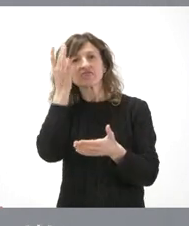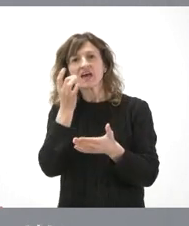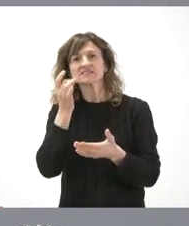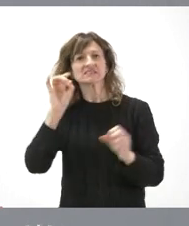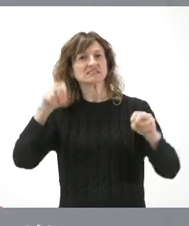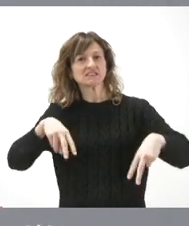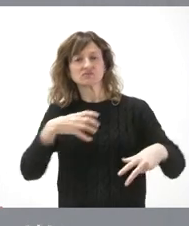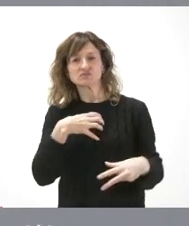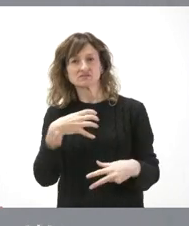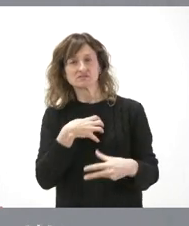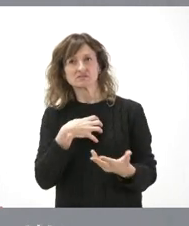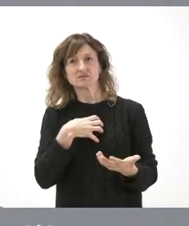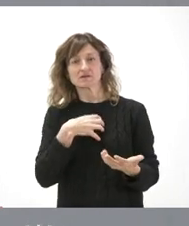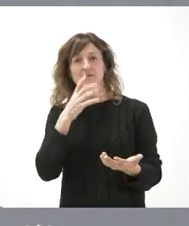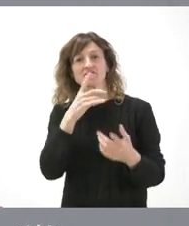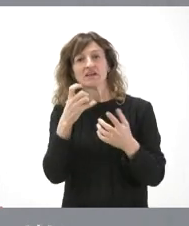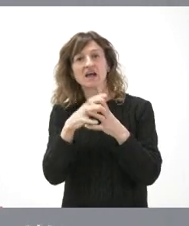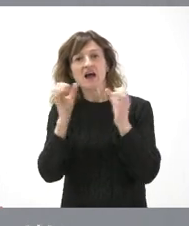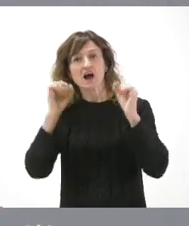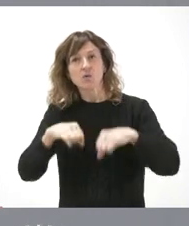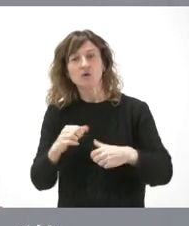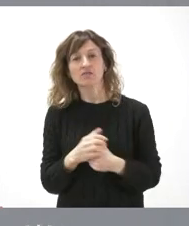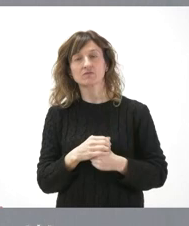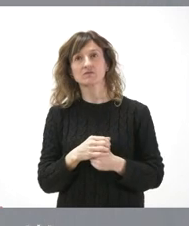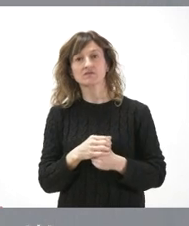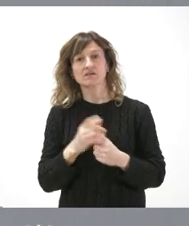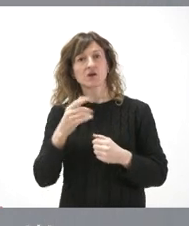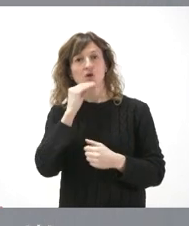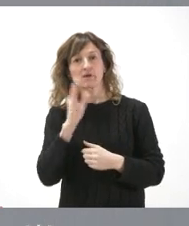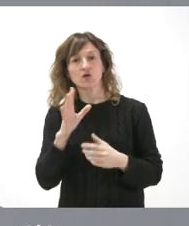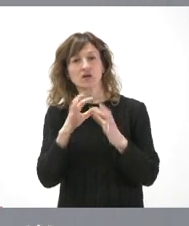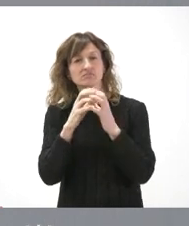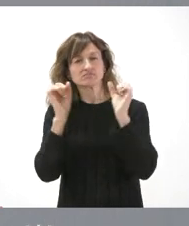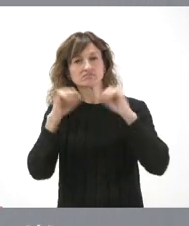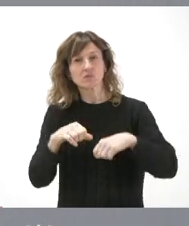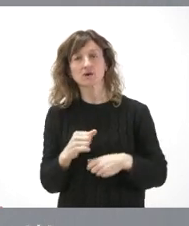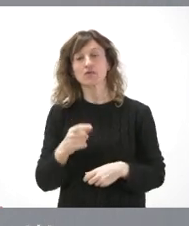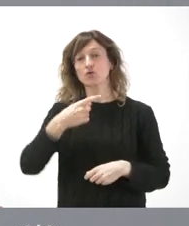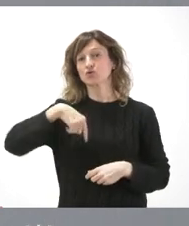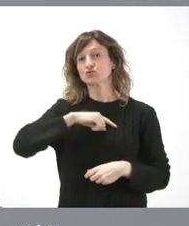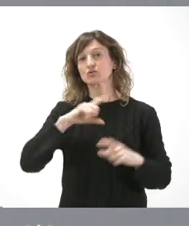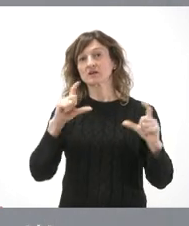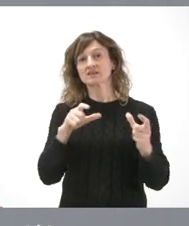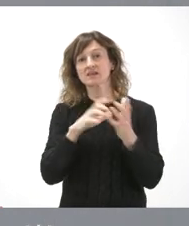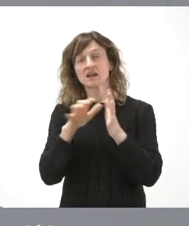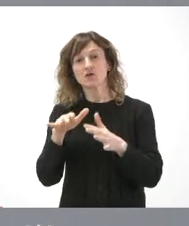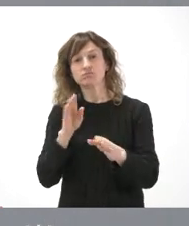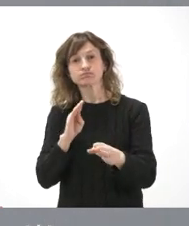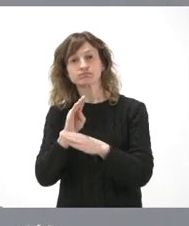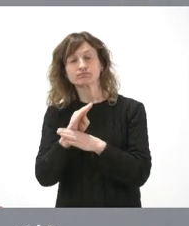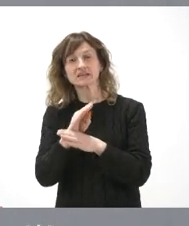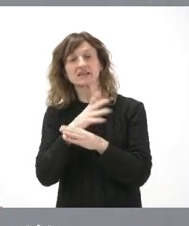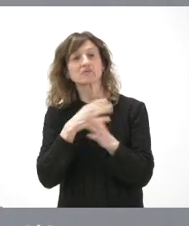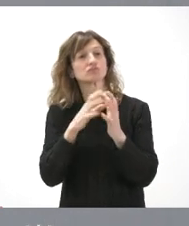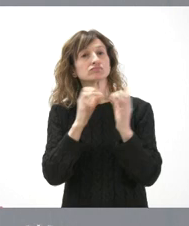que se haya dado margen para el acuerdo y el consenso. Lo mejor es la voluntad de acuerdo y consenso. Nosotros vamos a ir siempre a la financiación autónomica buscando acuerdo y